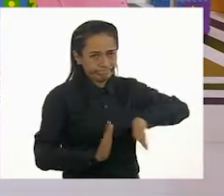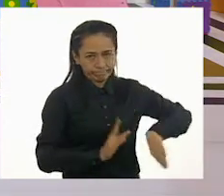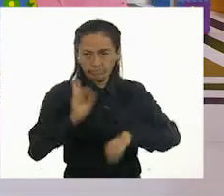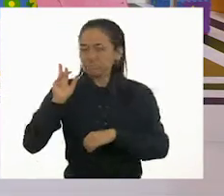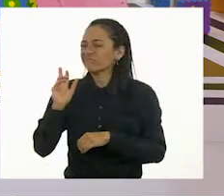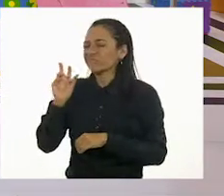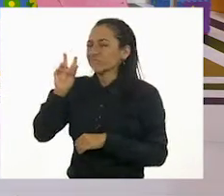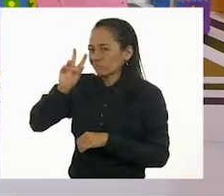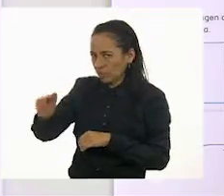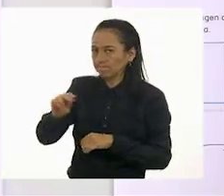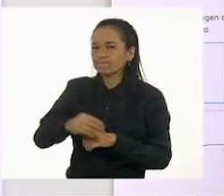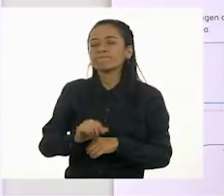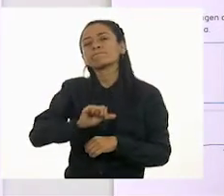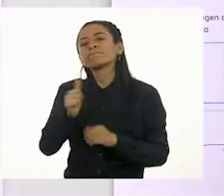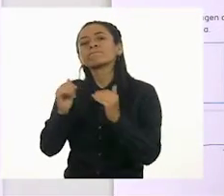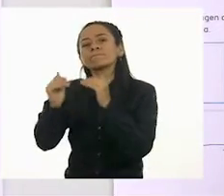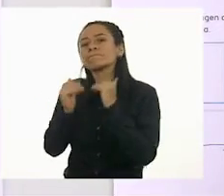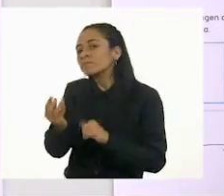Luego, alimento.